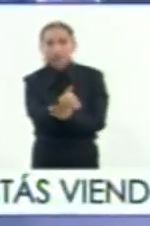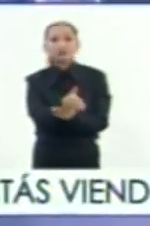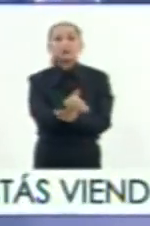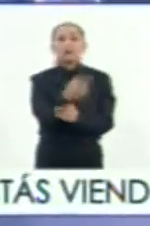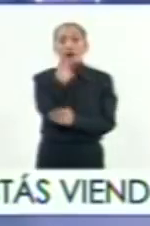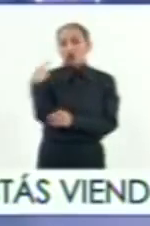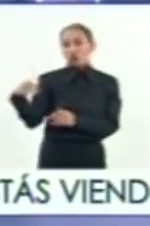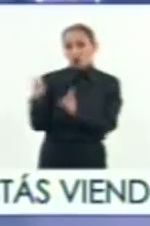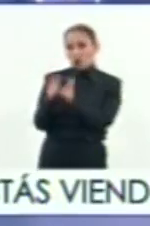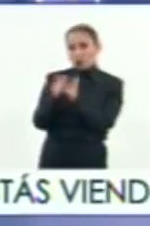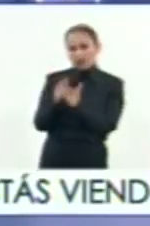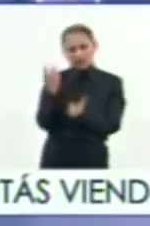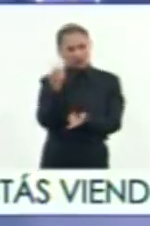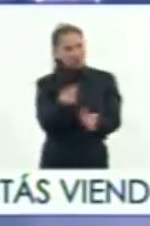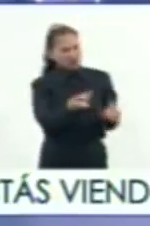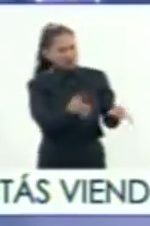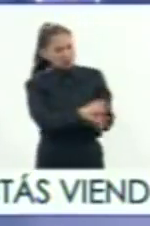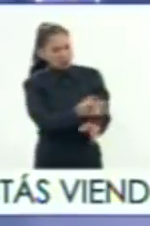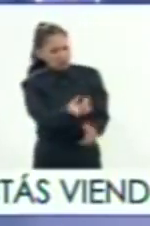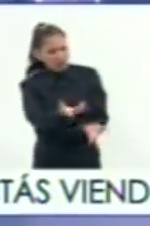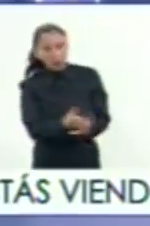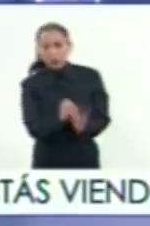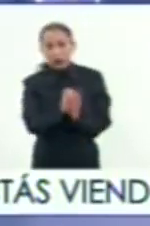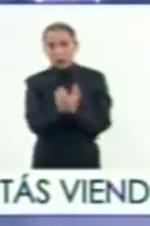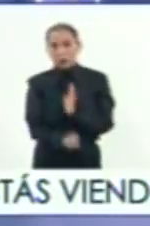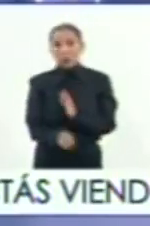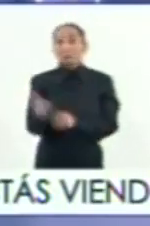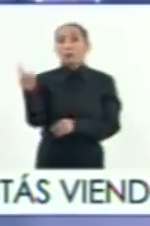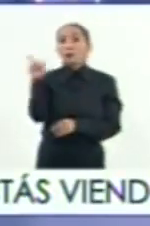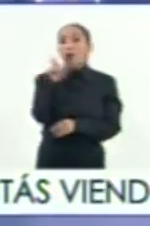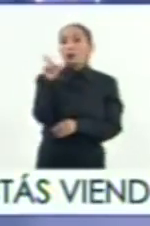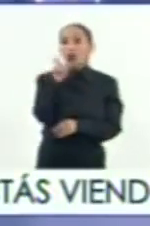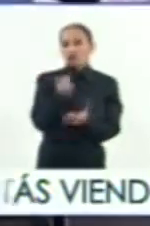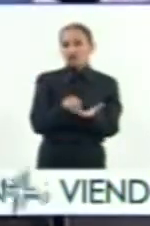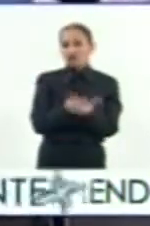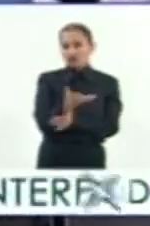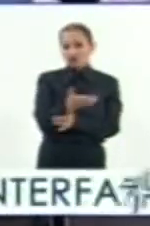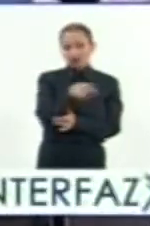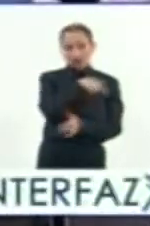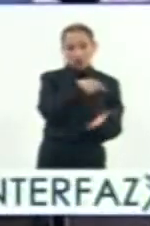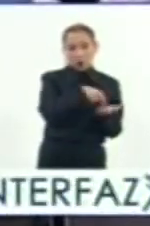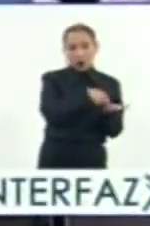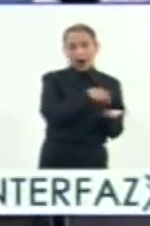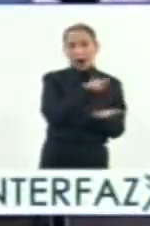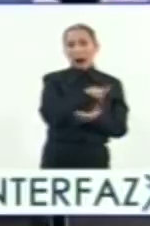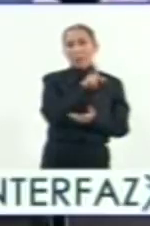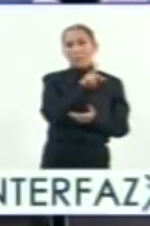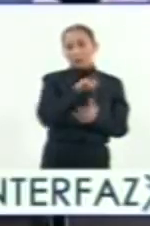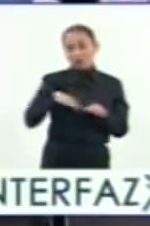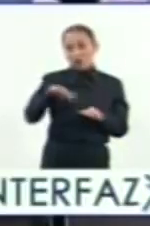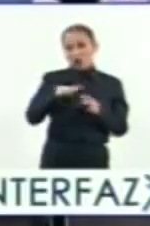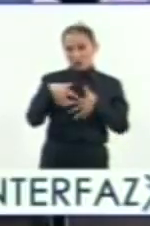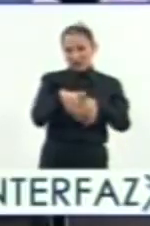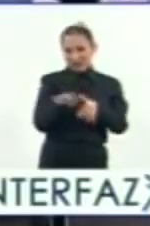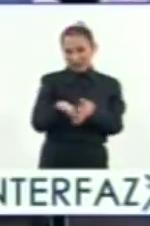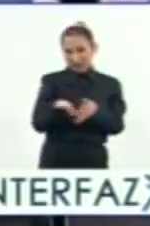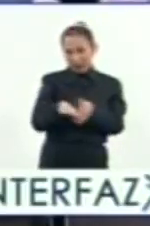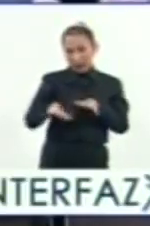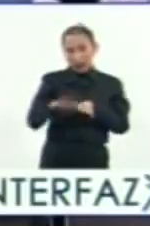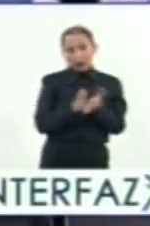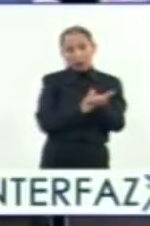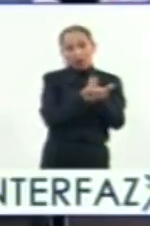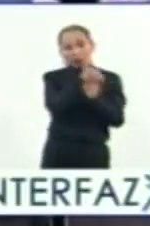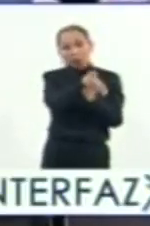Aunque sus hombres lo van a cuestionar. Por ejemplo, cuando sale de la planicie costera y va a entrar al